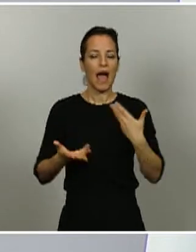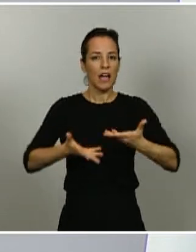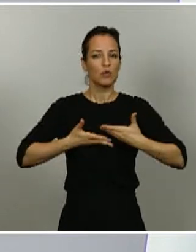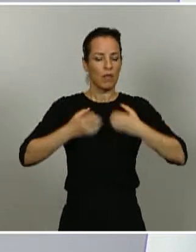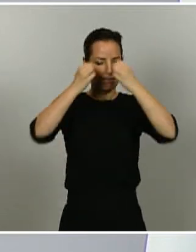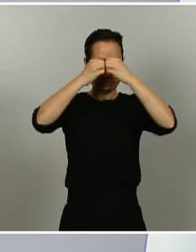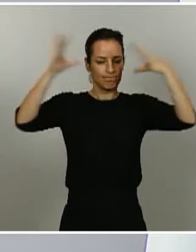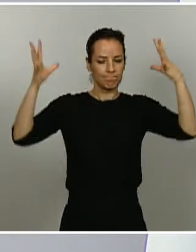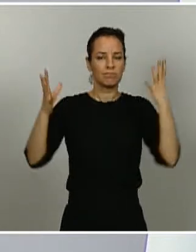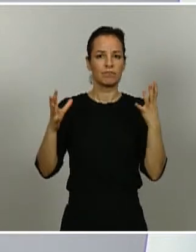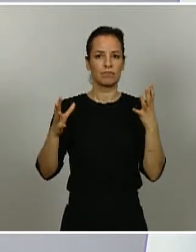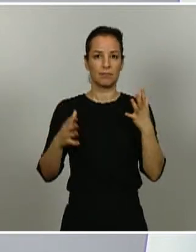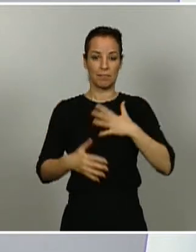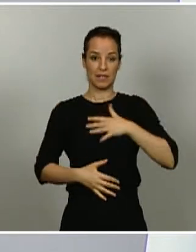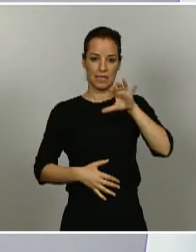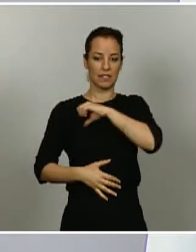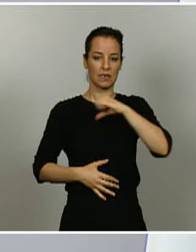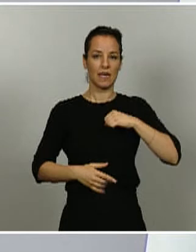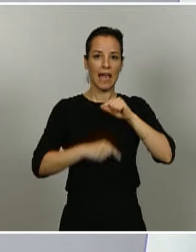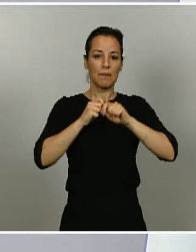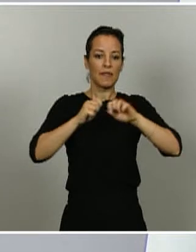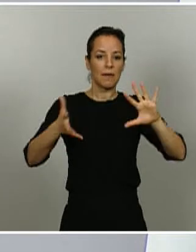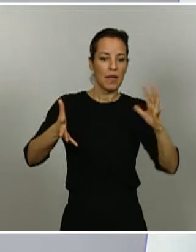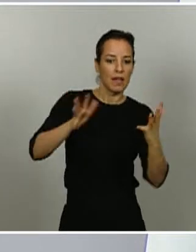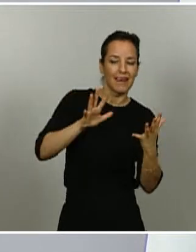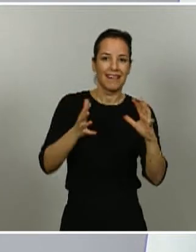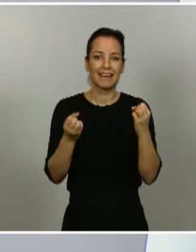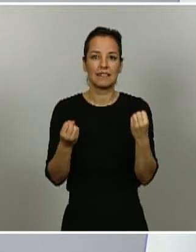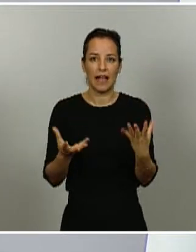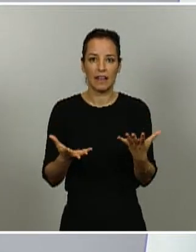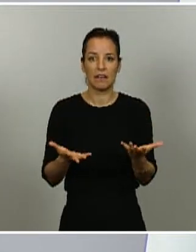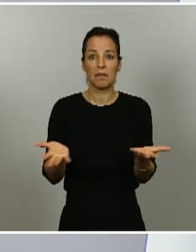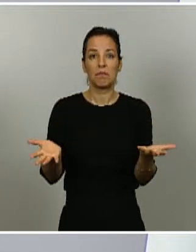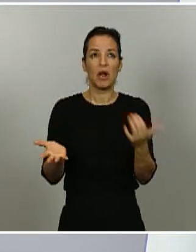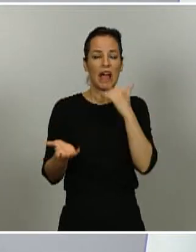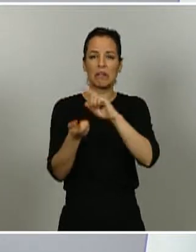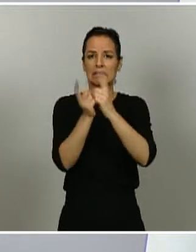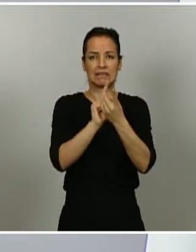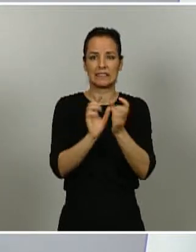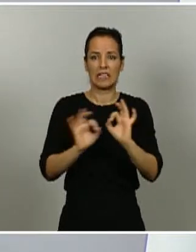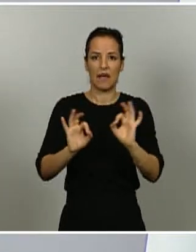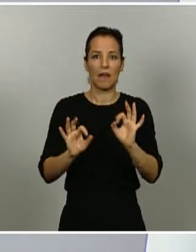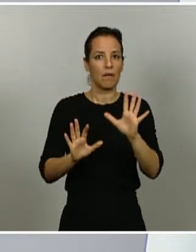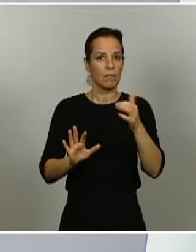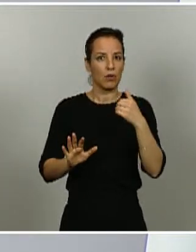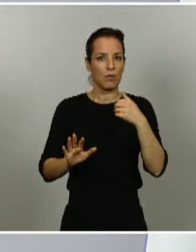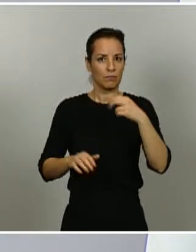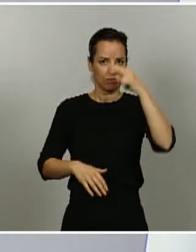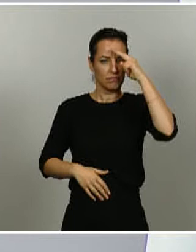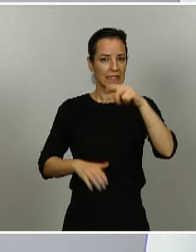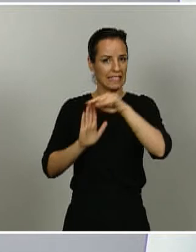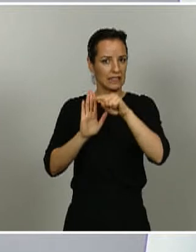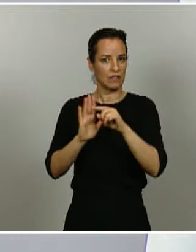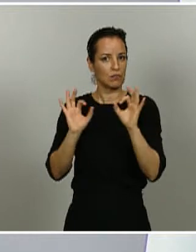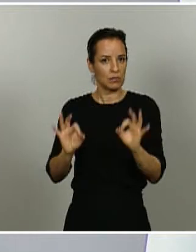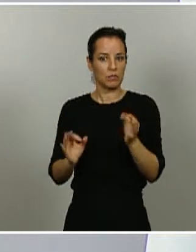epidemia en cada una de las unidades territoriales pero en principio no va a haber variación por descontado que no respeta los criterios en base a los cuales se evalúa la situación